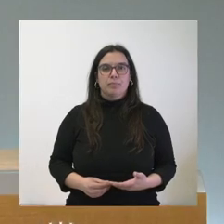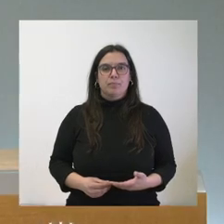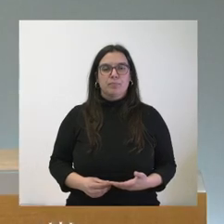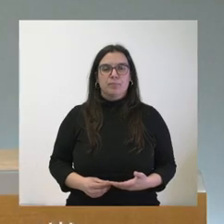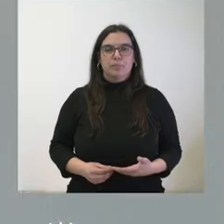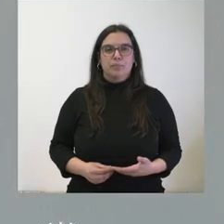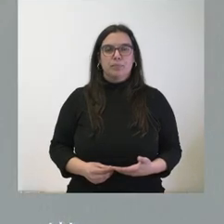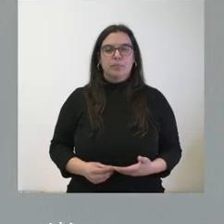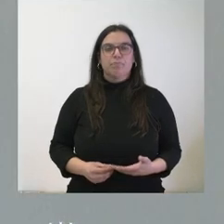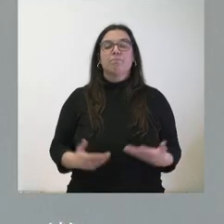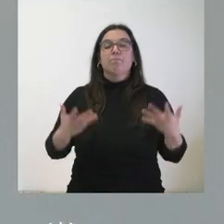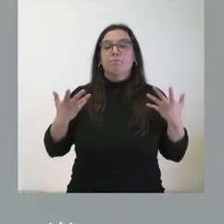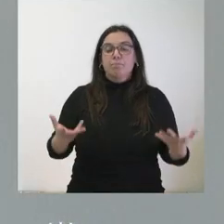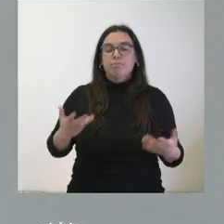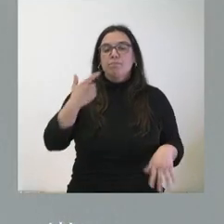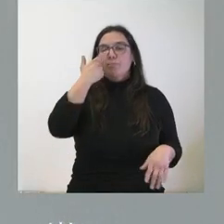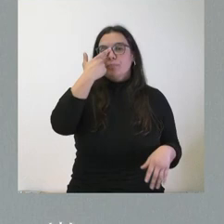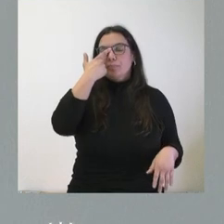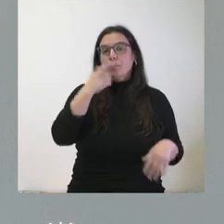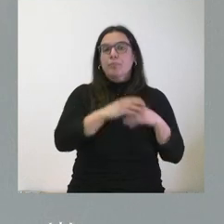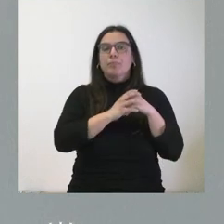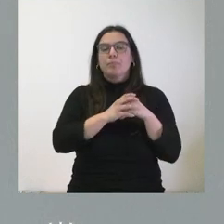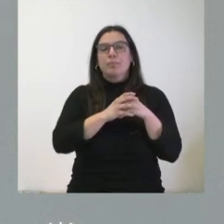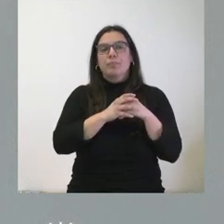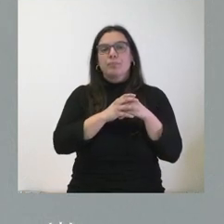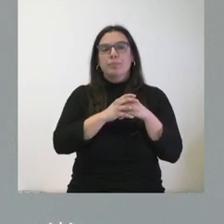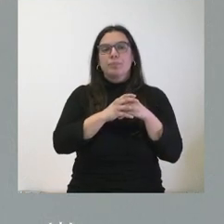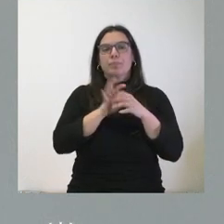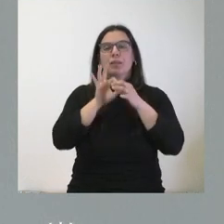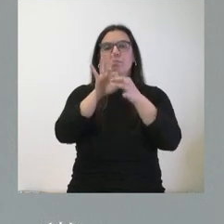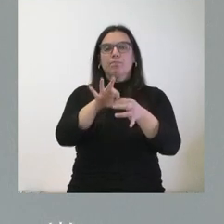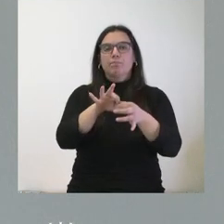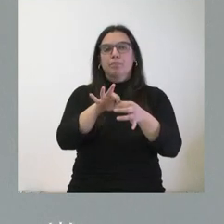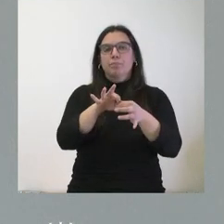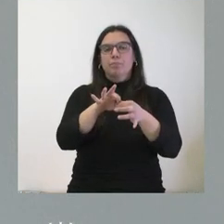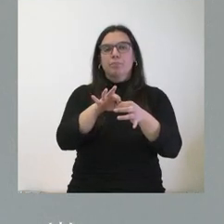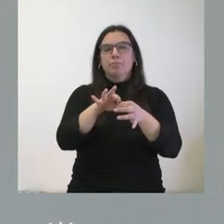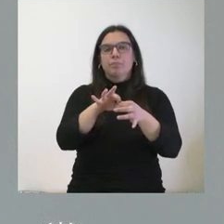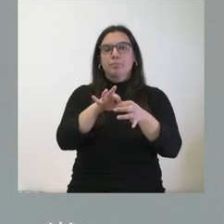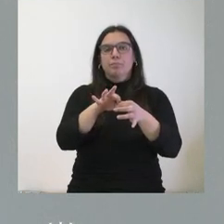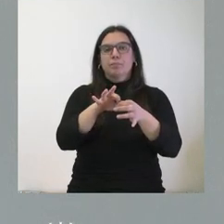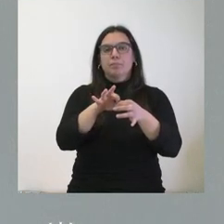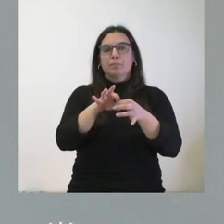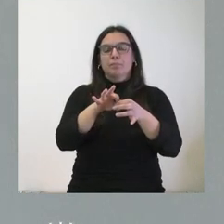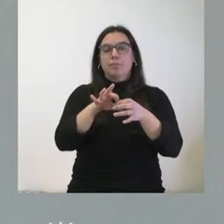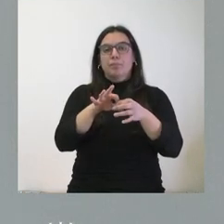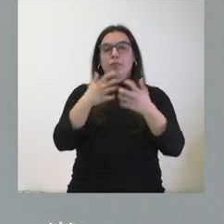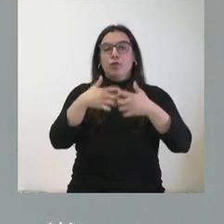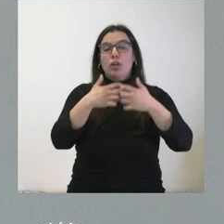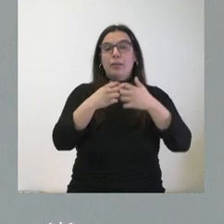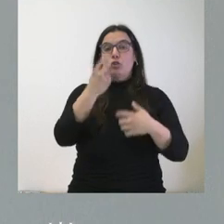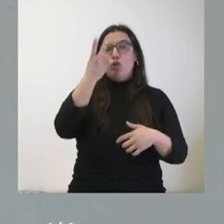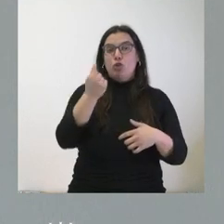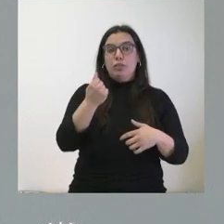Es el relativo al funcionamiento de estos dos primeros días en torno a la